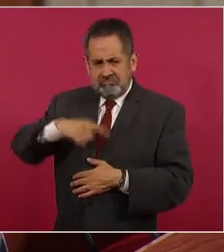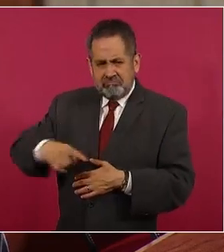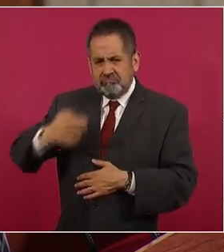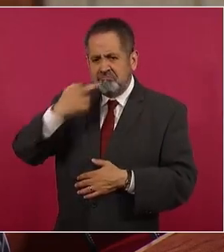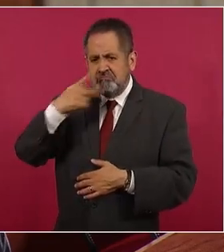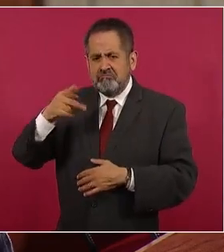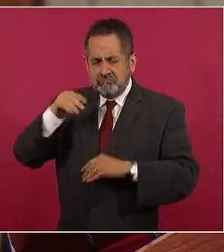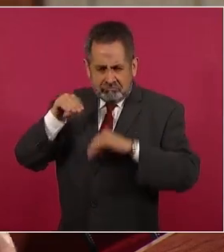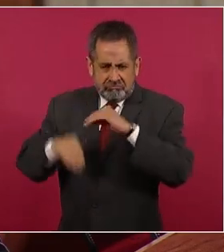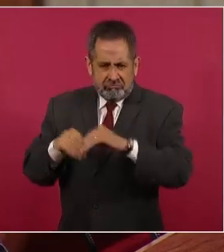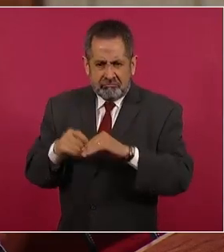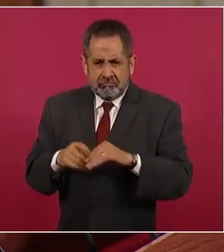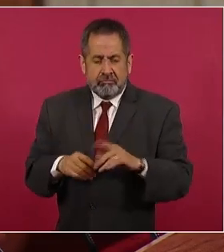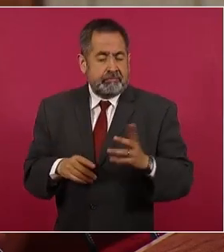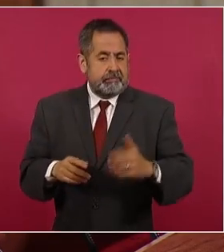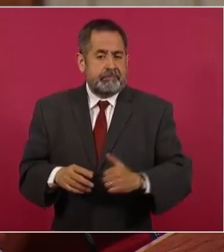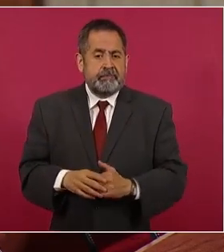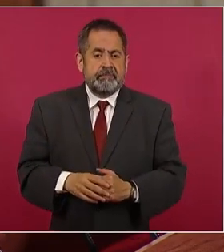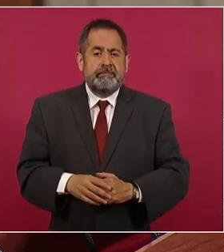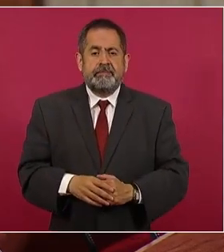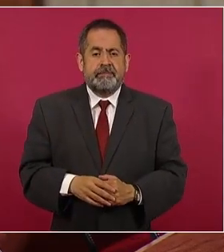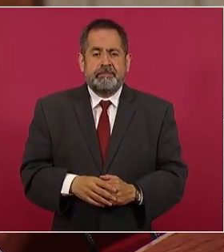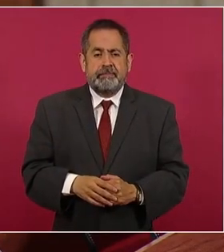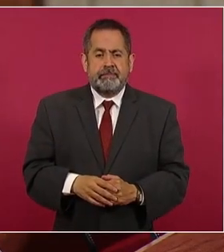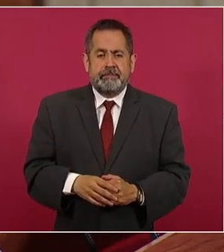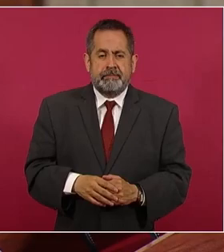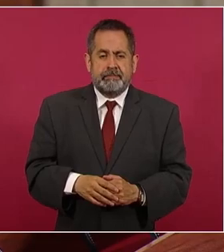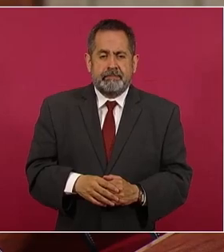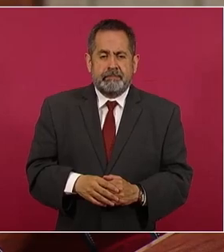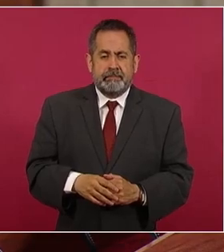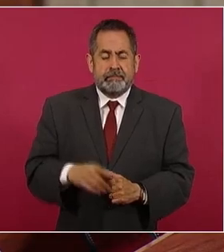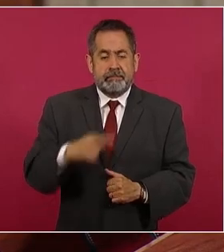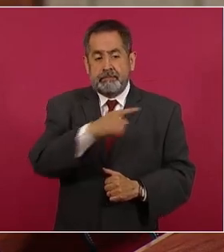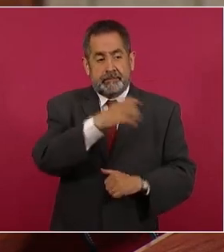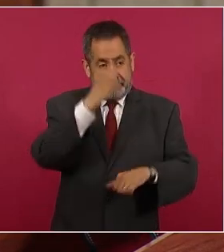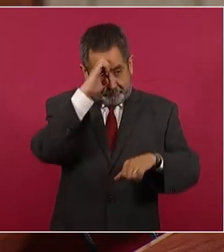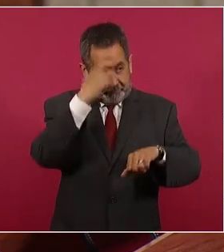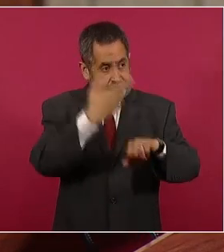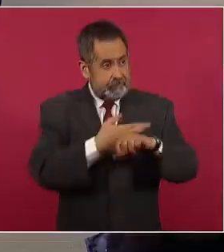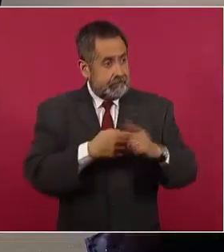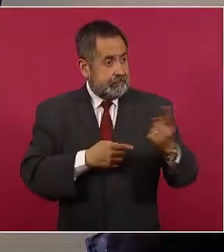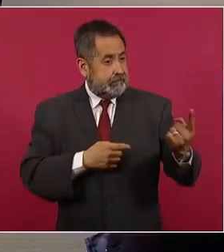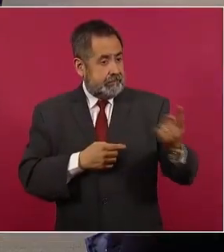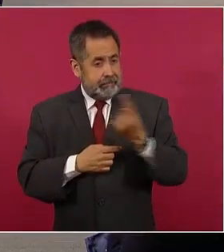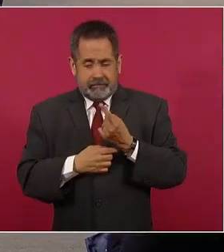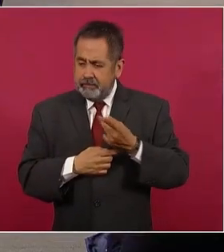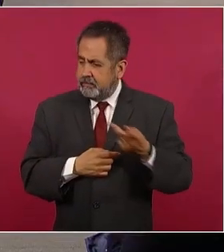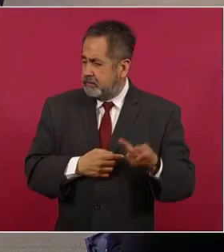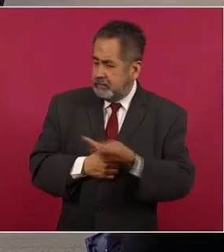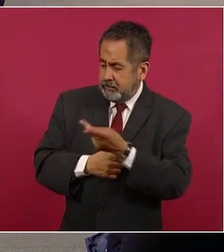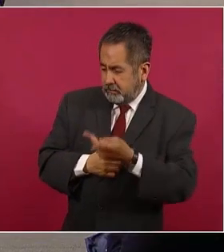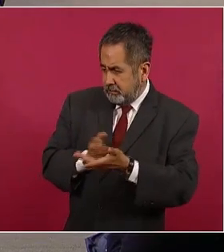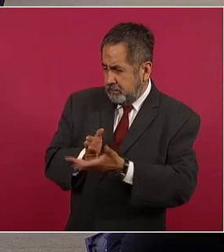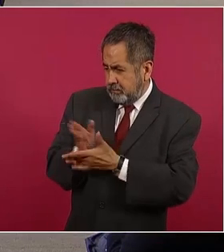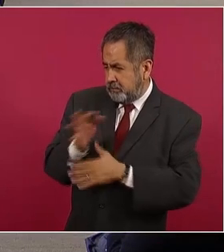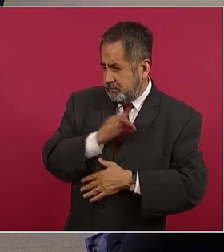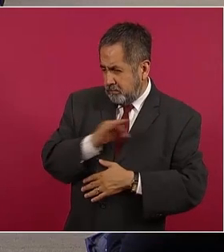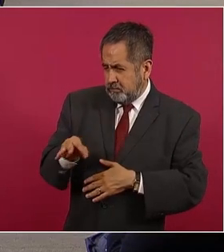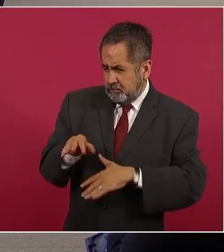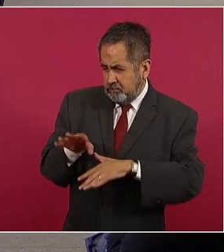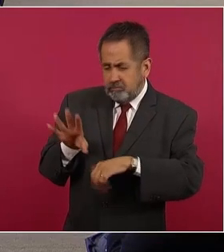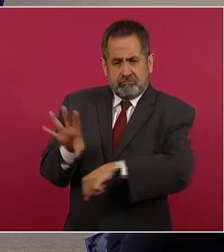un gobernante extranjero. Me pregunta si hay posibilidad de entrar al negocio de los